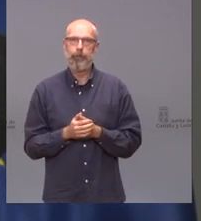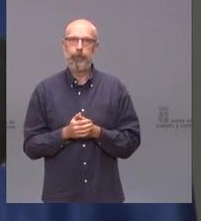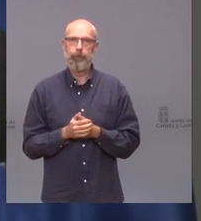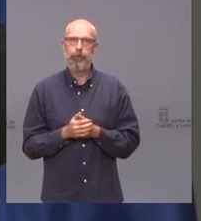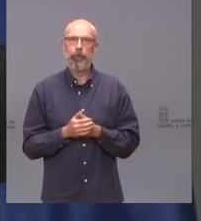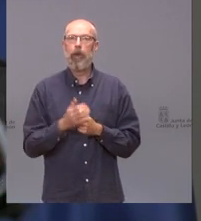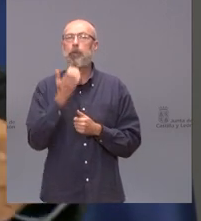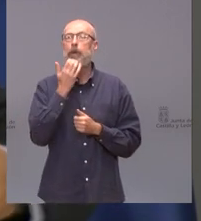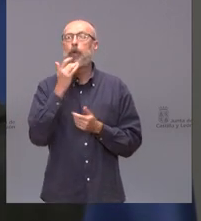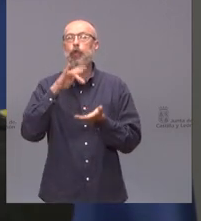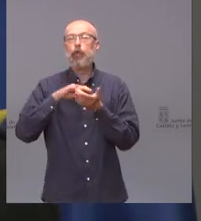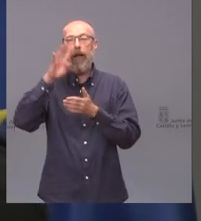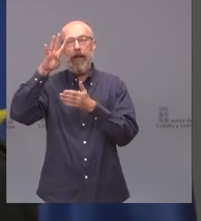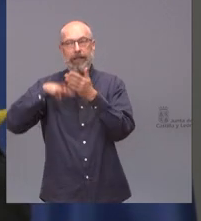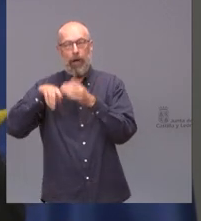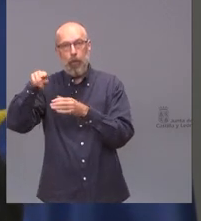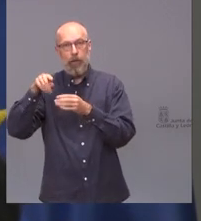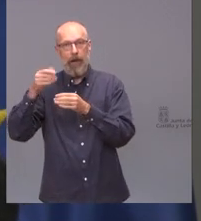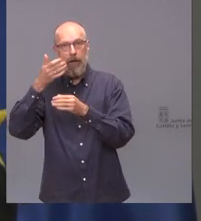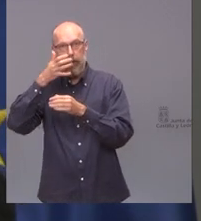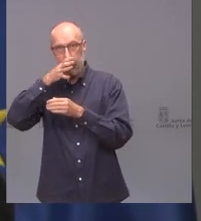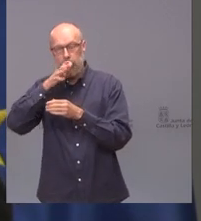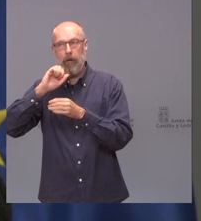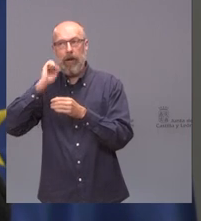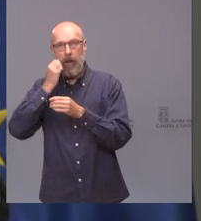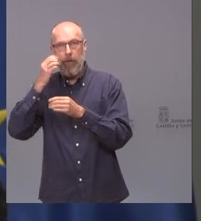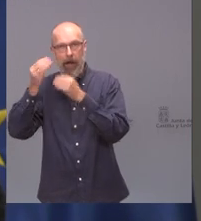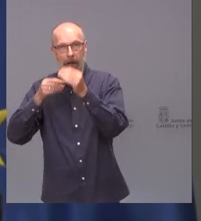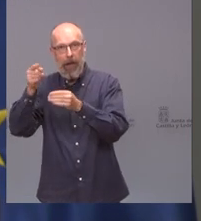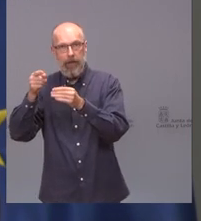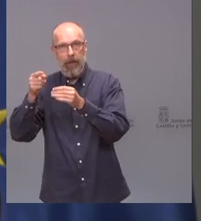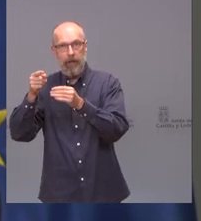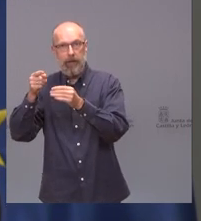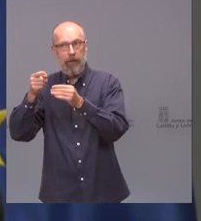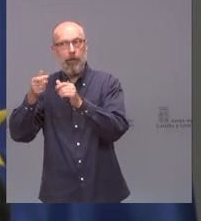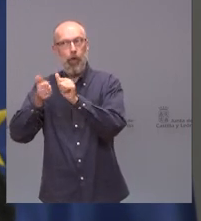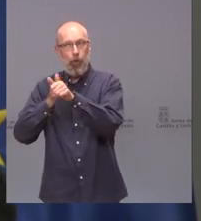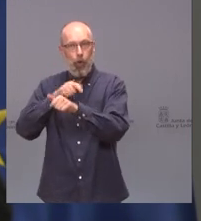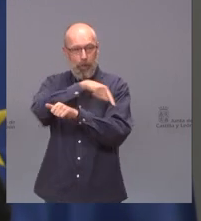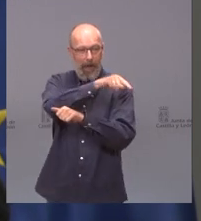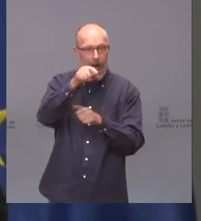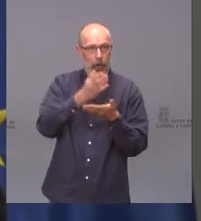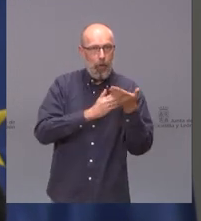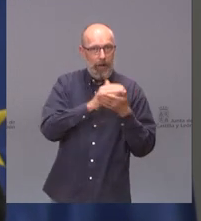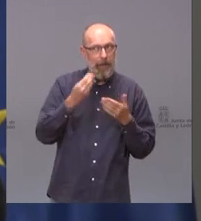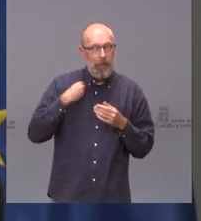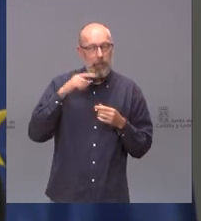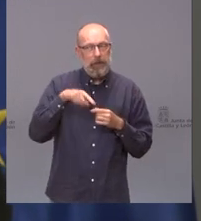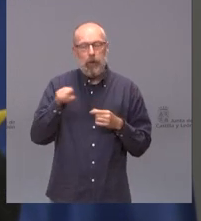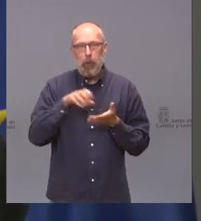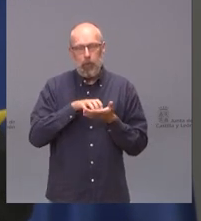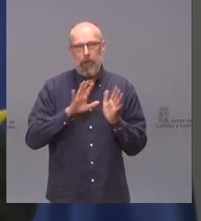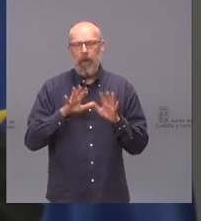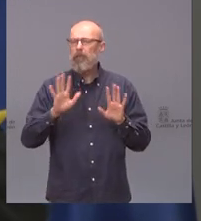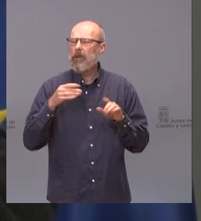autónoma de Cataluña, se hubiera extendido a todas las comunidades. Pero en cualquier caso, es una buena noticia, es el triunfo de la justicia y es una buena